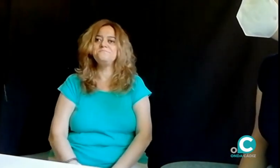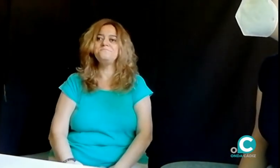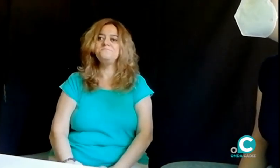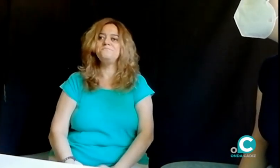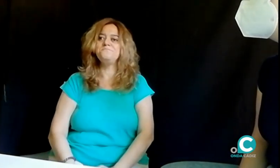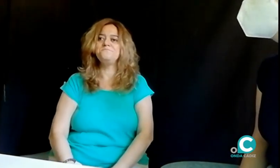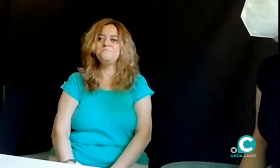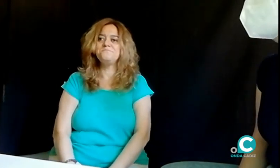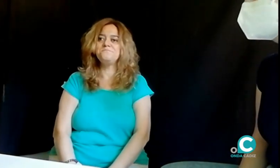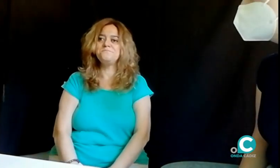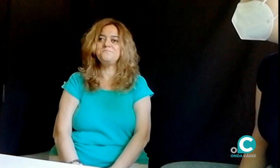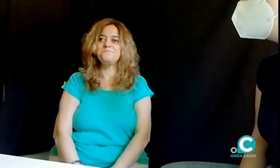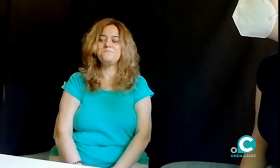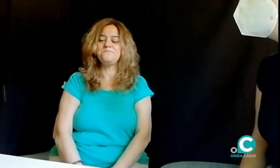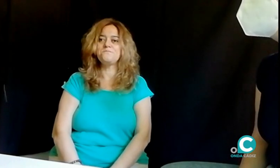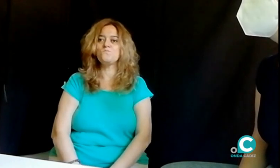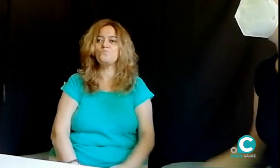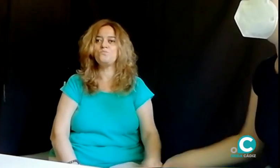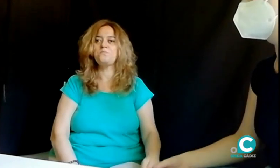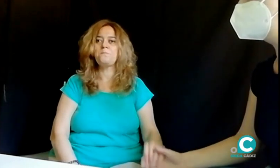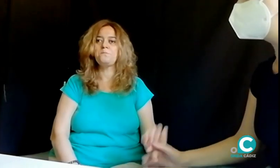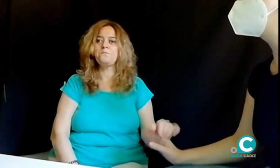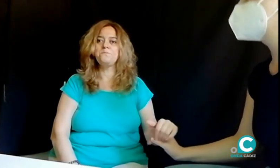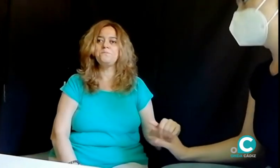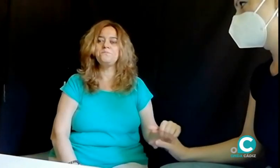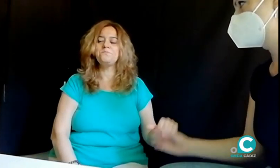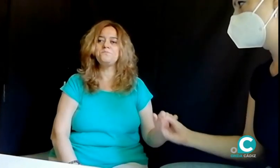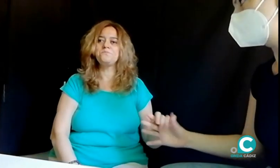sobre todo ha sido con la mascarilla y mucha gente de mano.